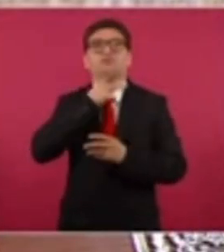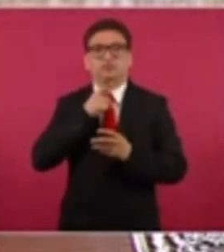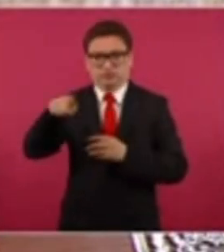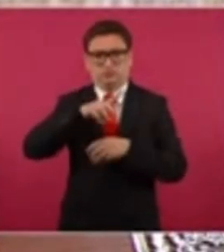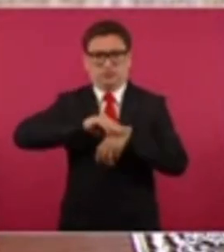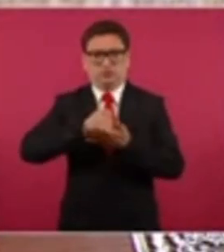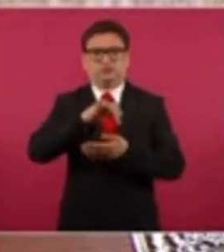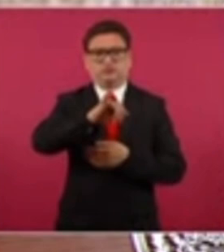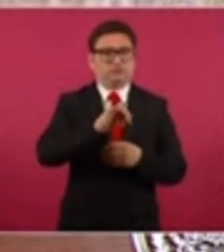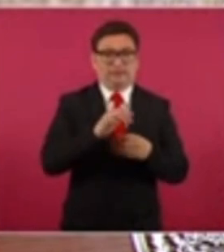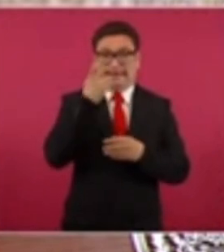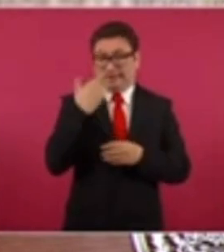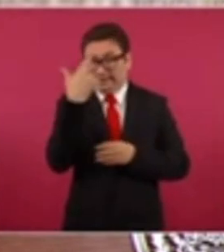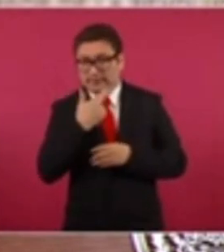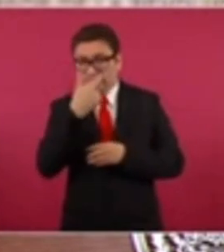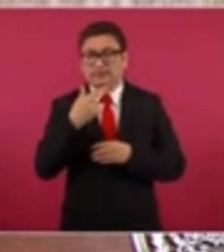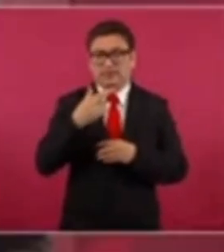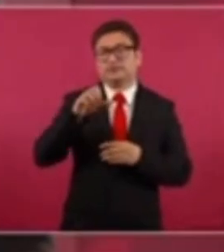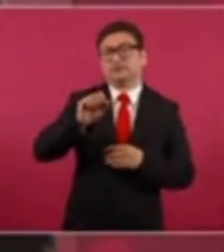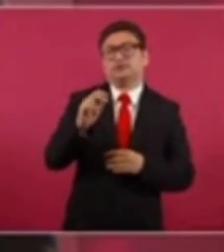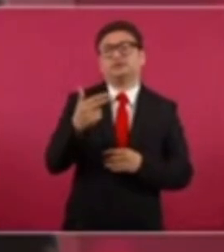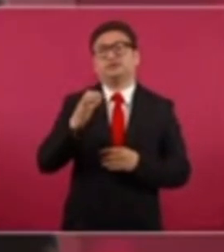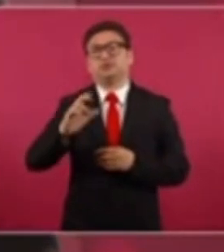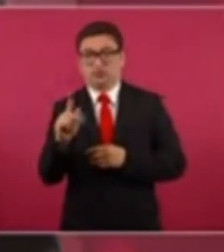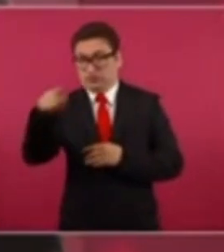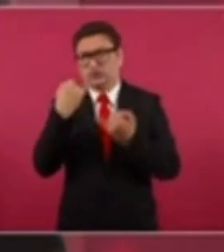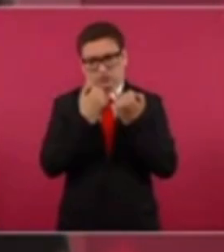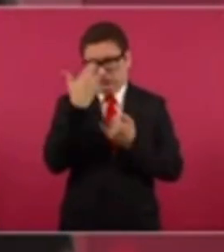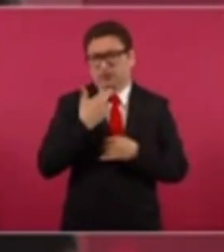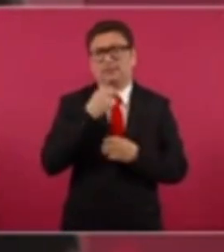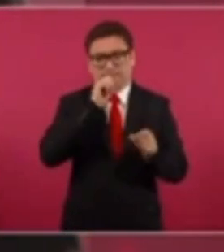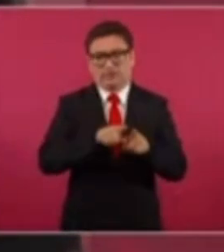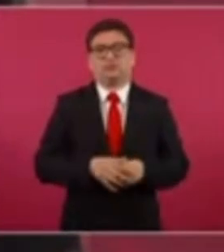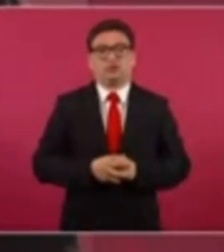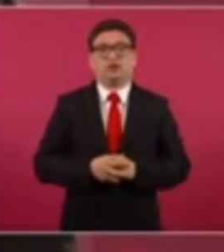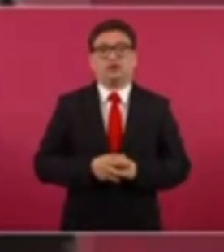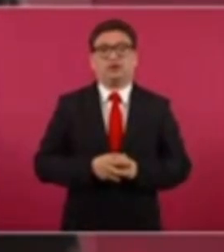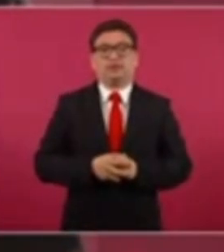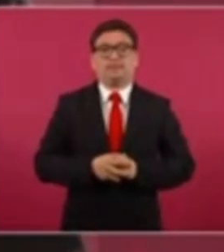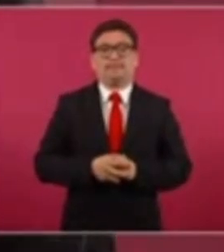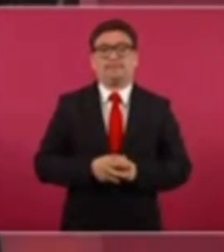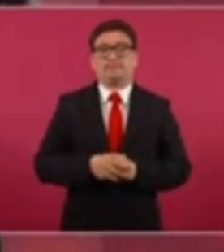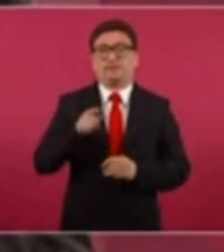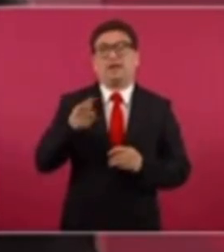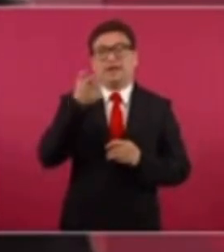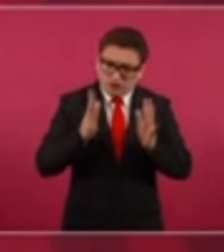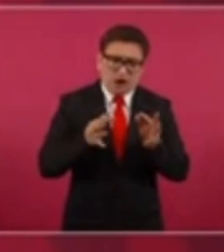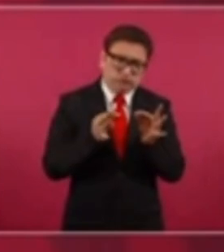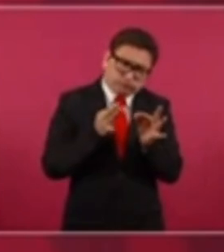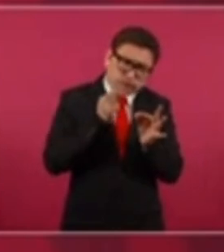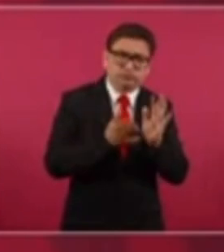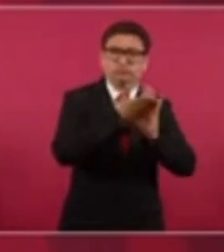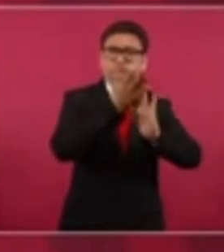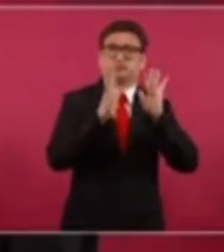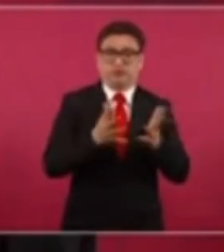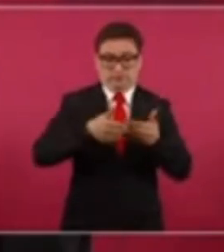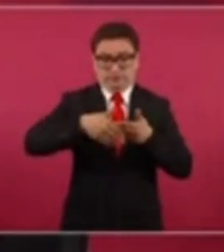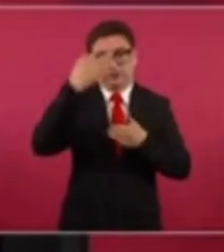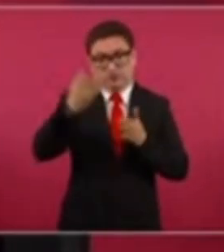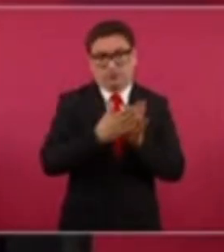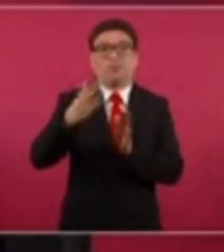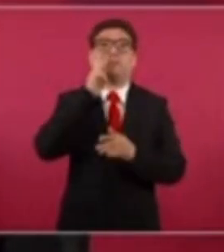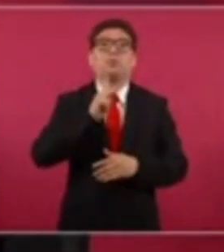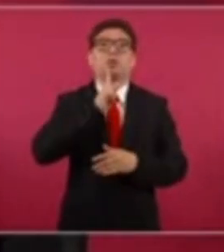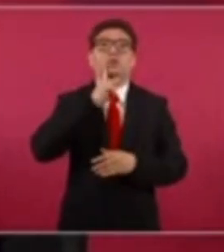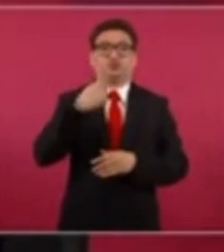Pemex. Y esto lo revisa Hacienda y lo revisa también la función pública. Y está en el rango. Va a empezar el periodo de prueba, yo